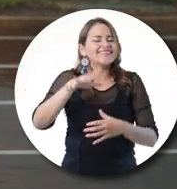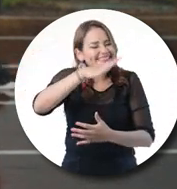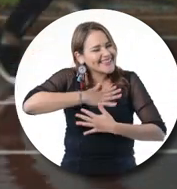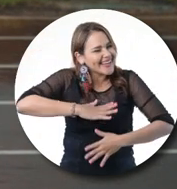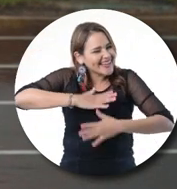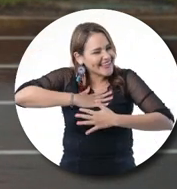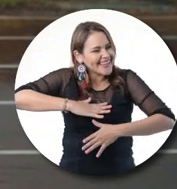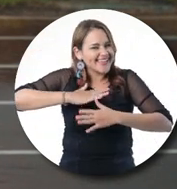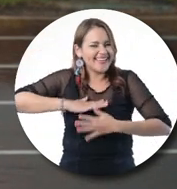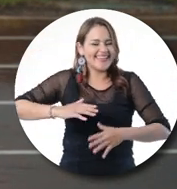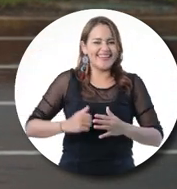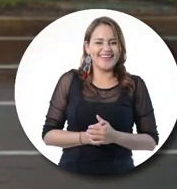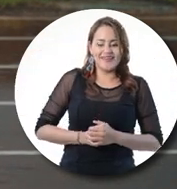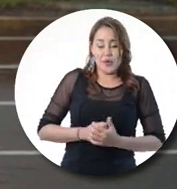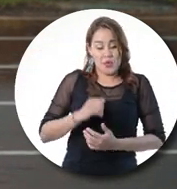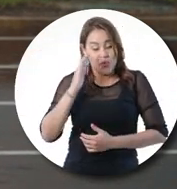Tranquilo, Felipe